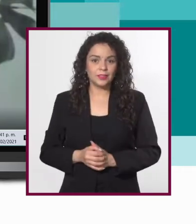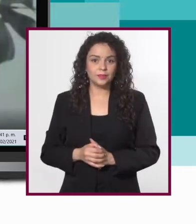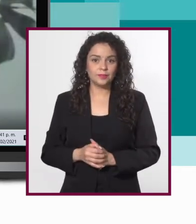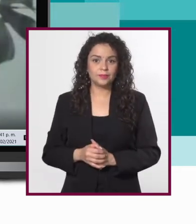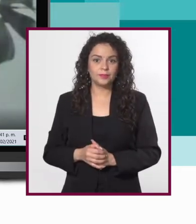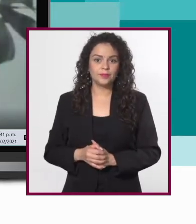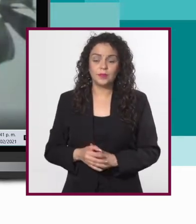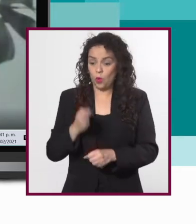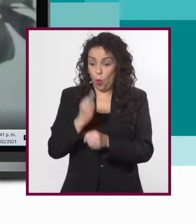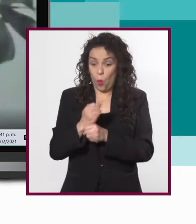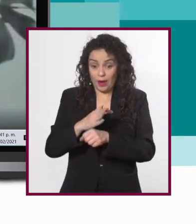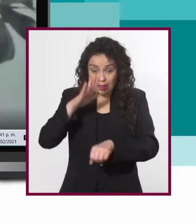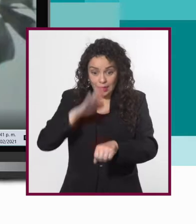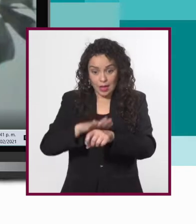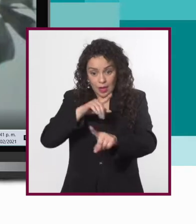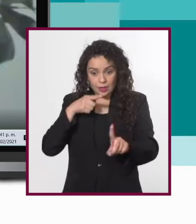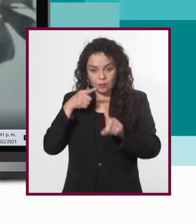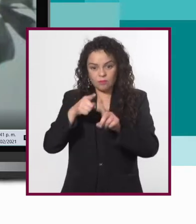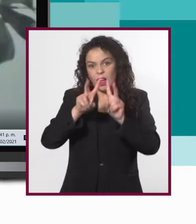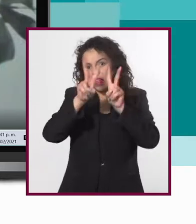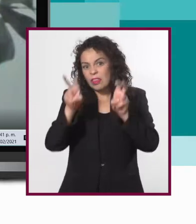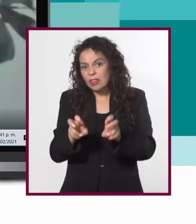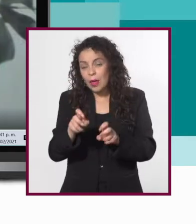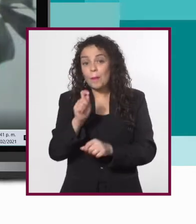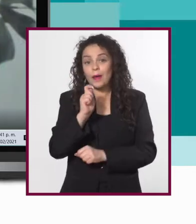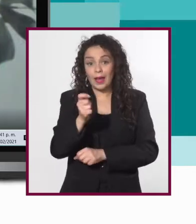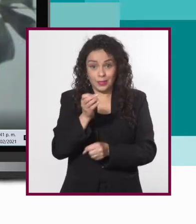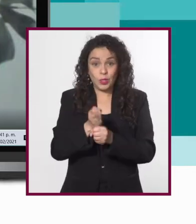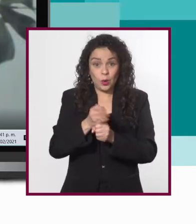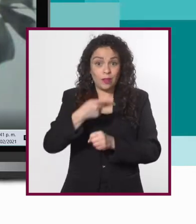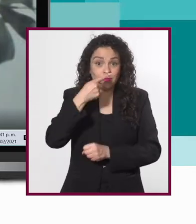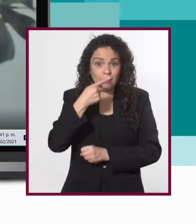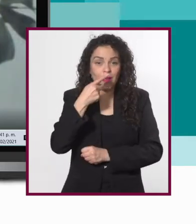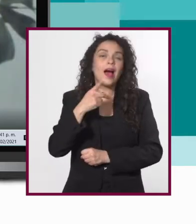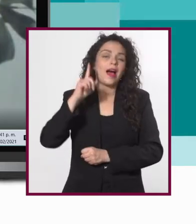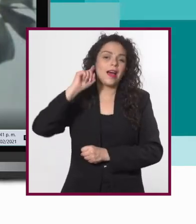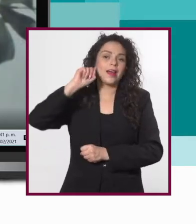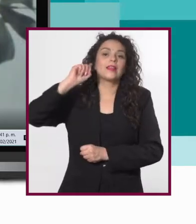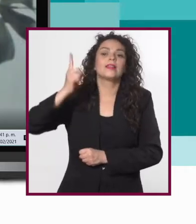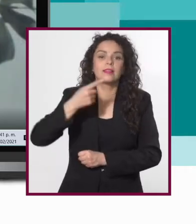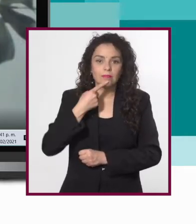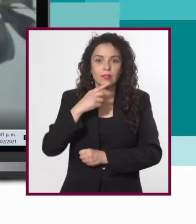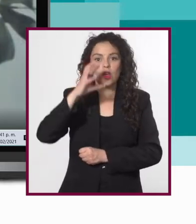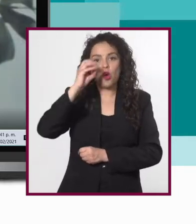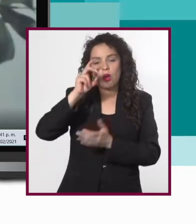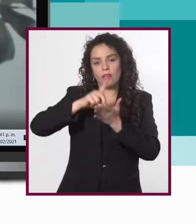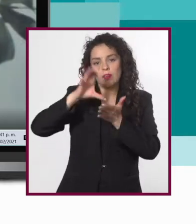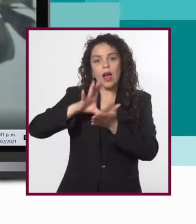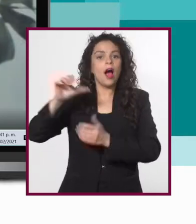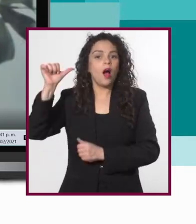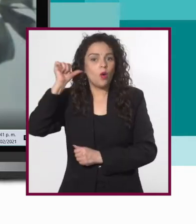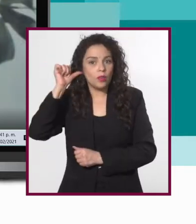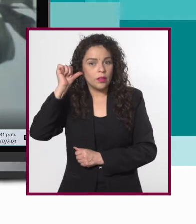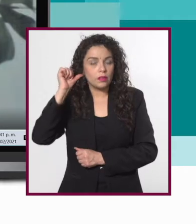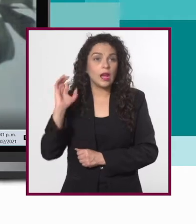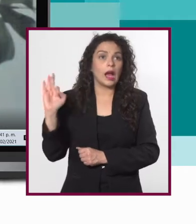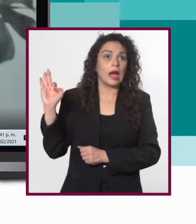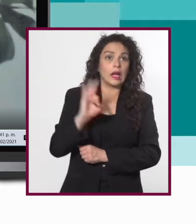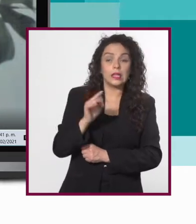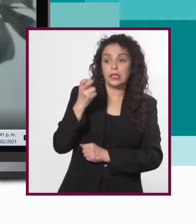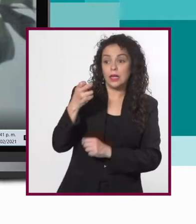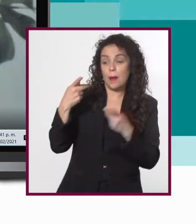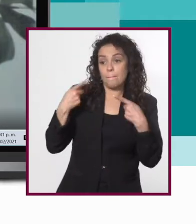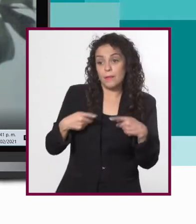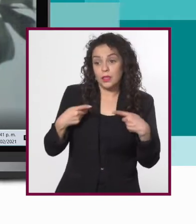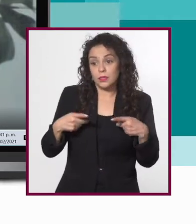este caso, estamos hablando puntualmente en la discapacidad auditiva. Si son personas que